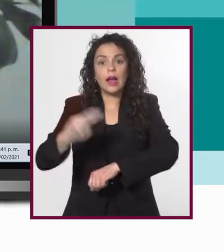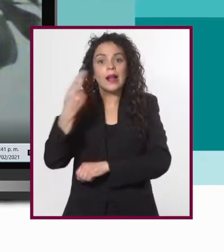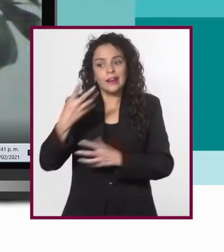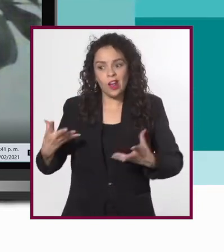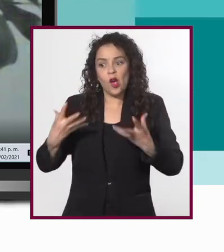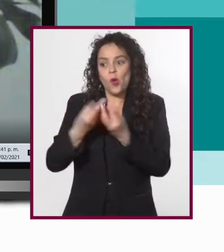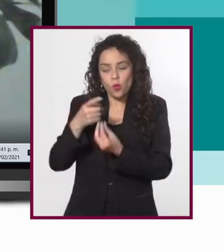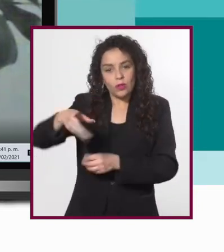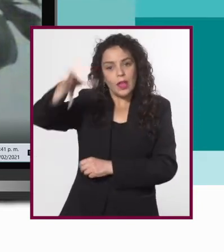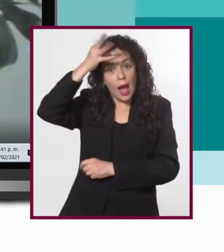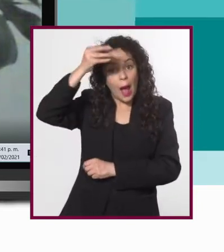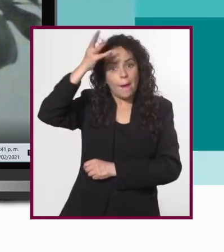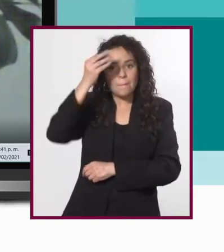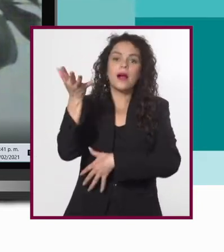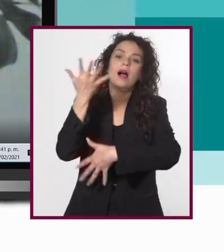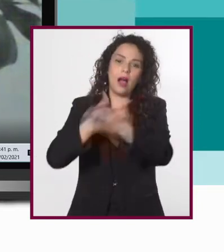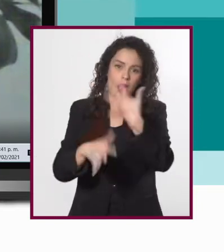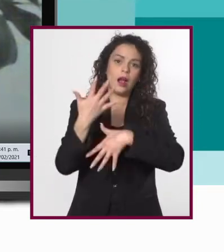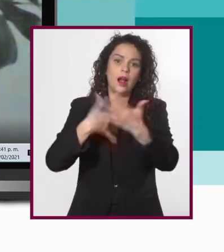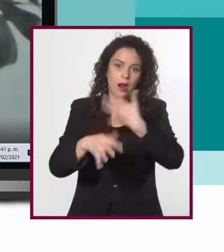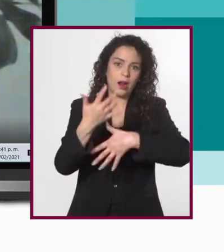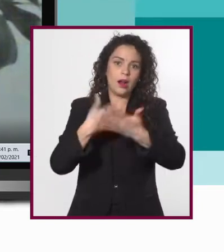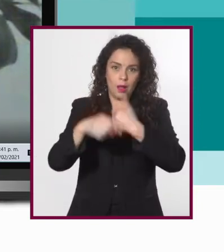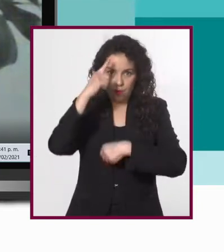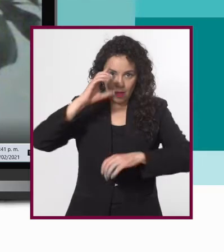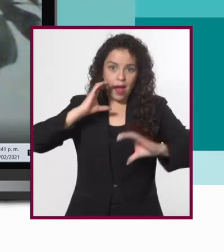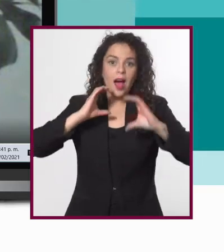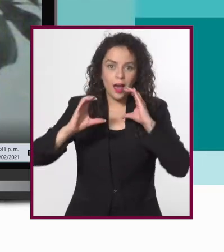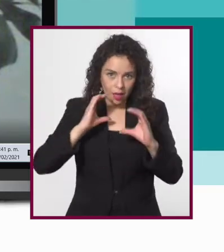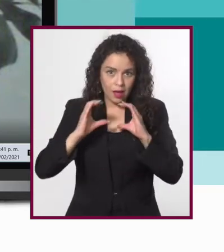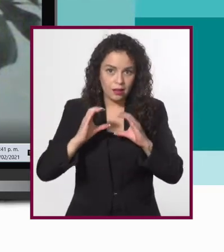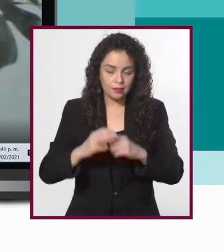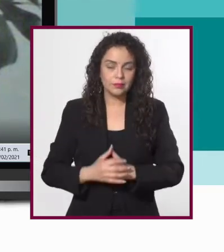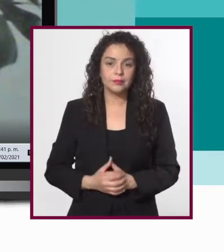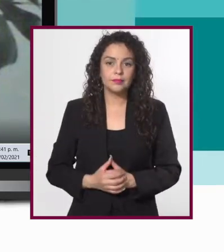que aprenda junto con ellos esa lengua de señas.